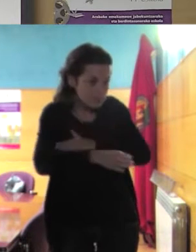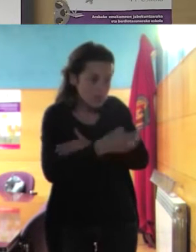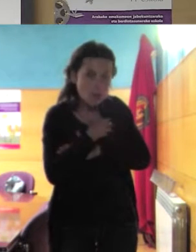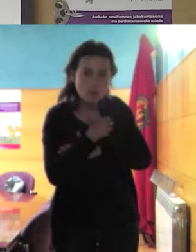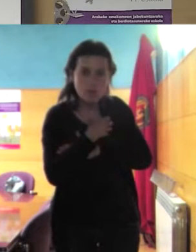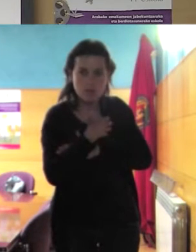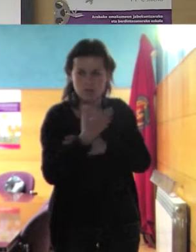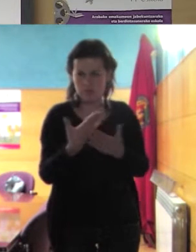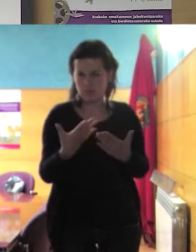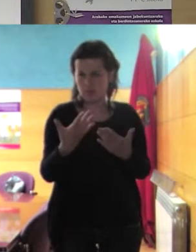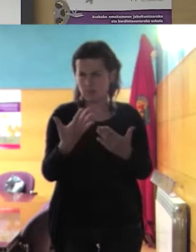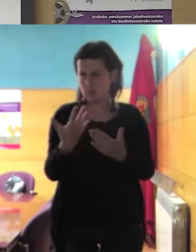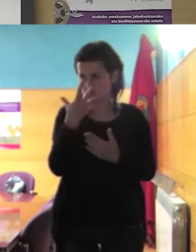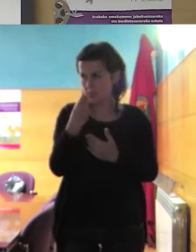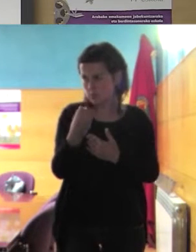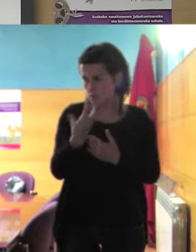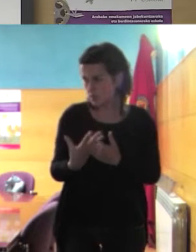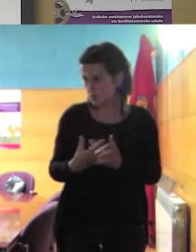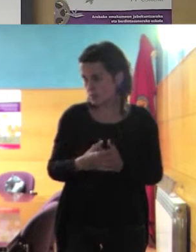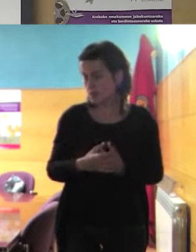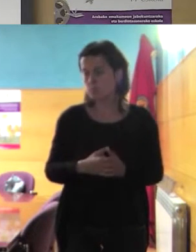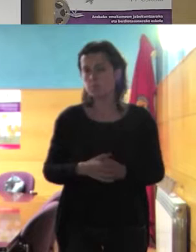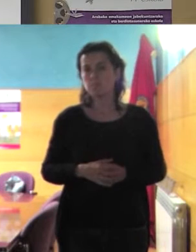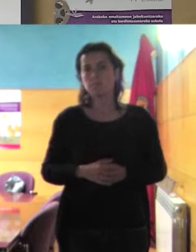no sé si me estoy explicando bueno